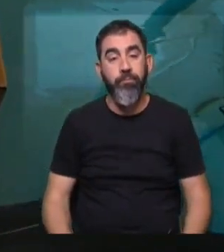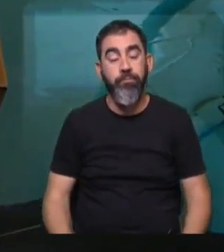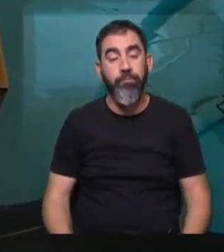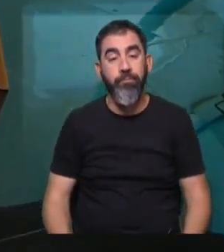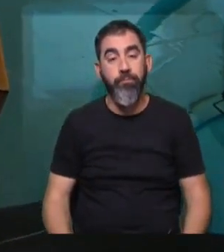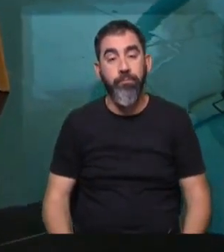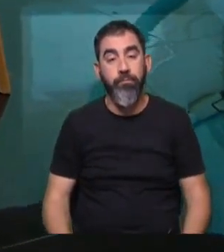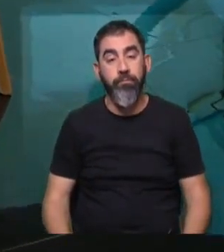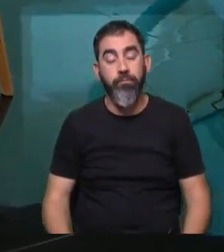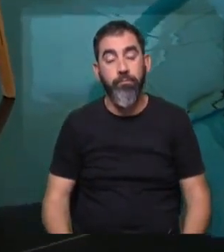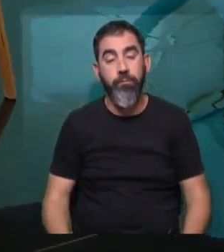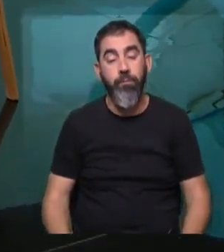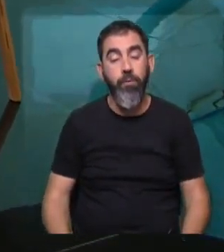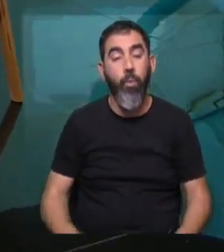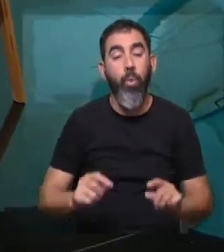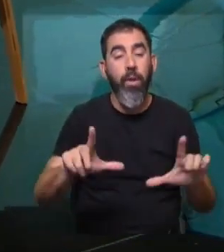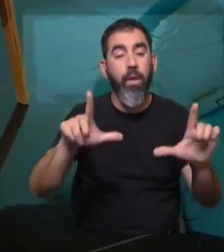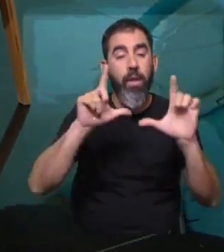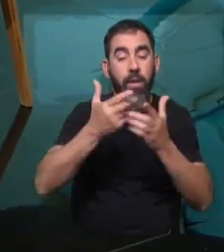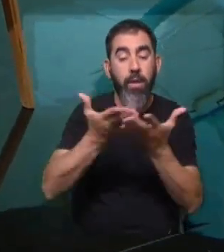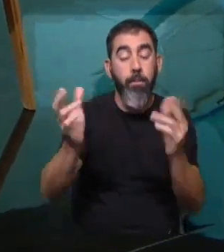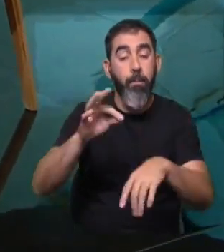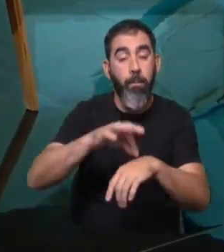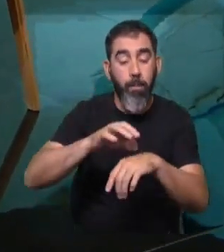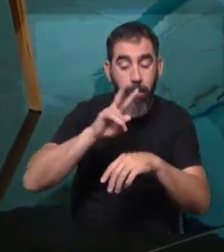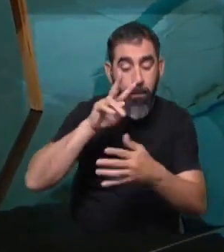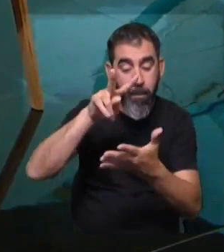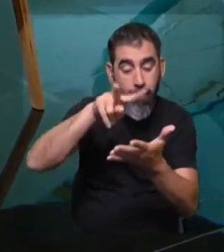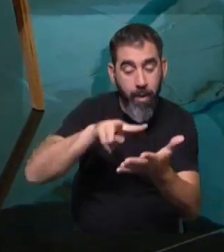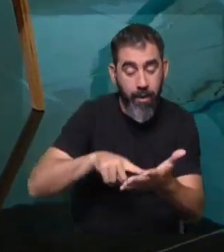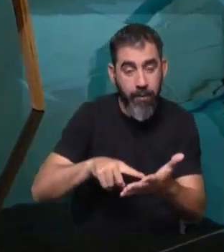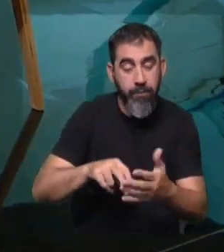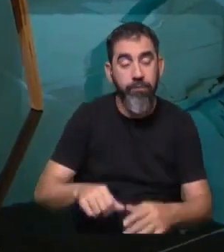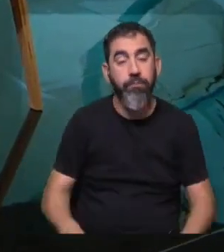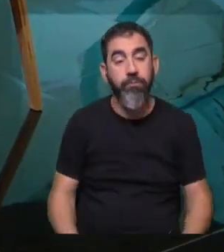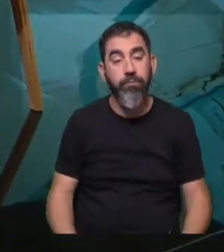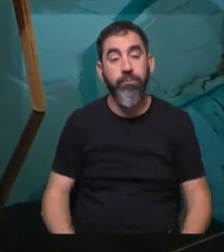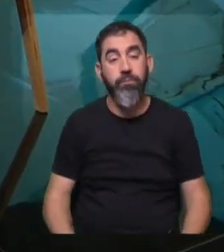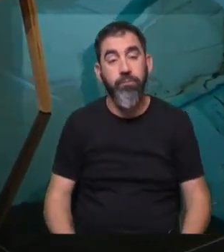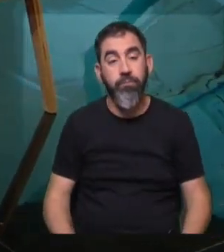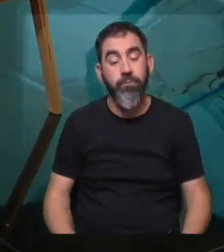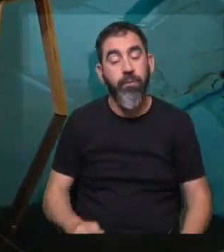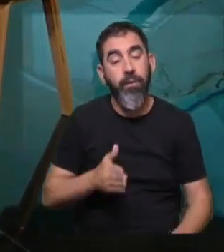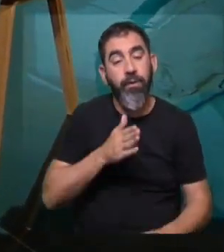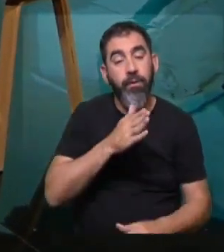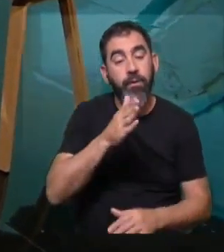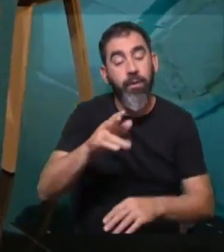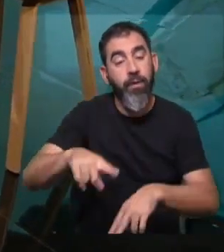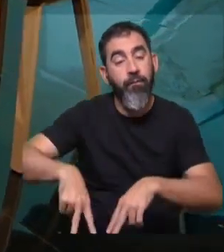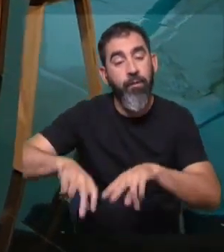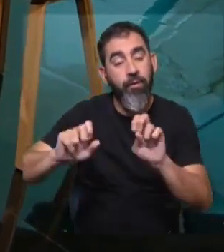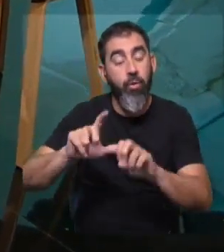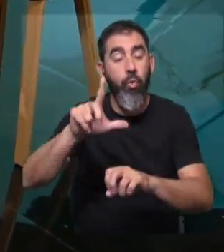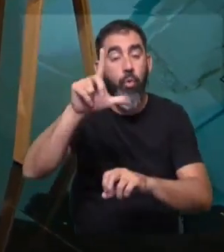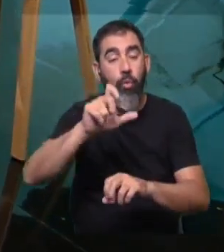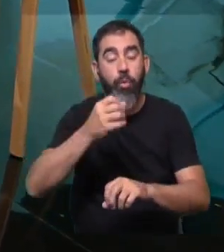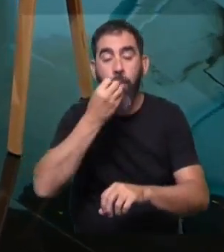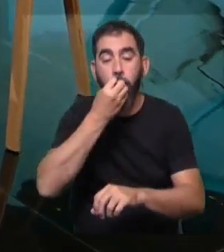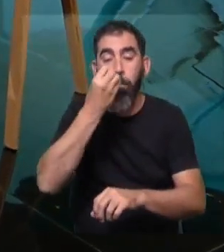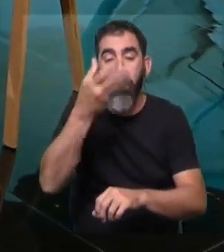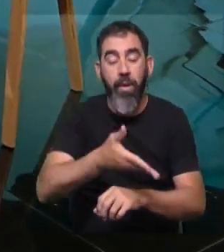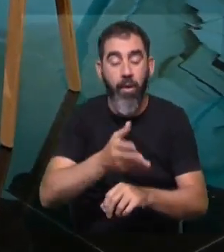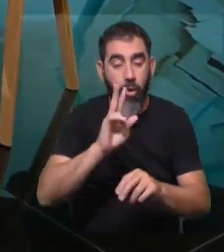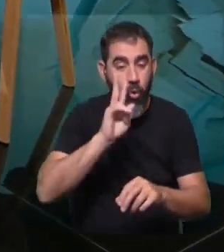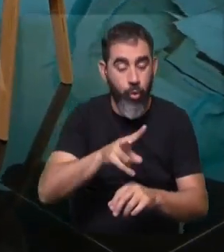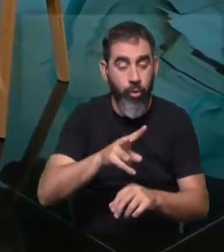pueda conocer también cuál es la imagen resultante con que trabaja el médico. Si te entiendo bien, las líneas de investigación van, por un lado, obviamente, a mejorar lo que se